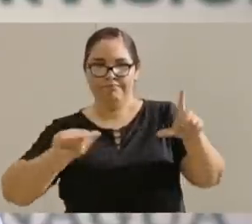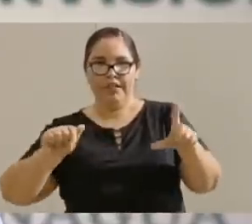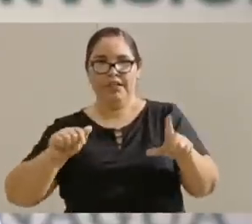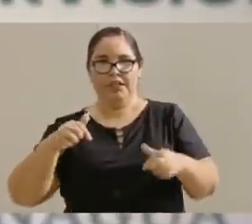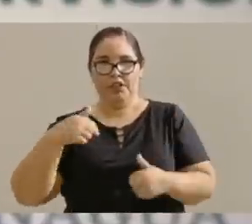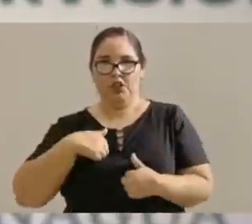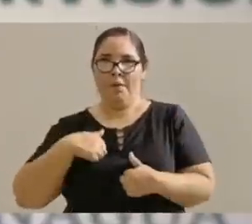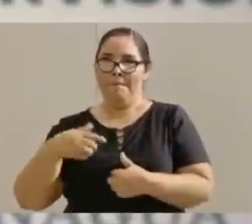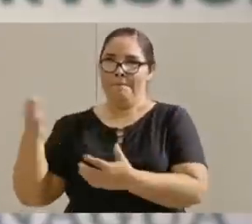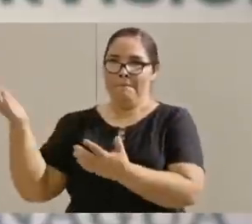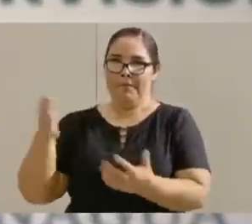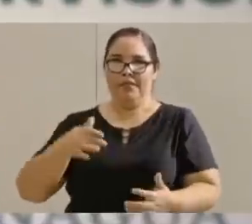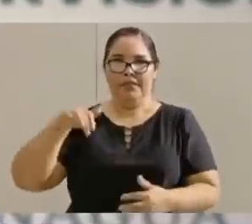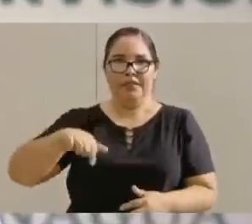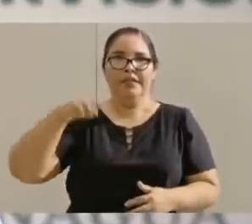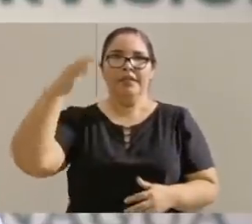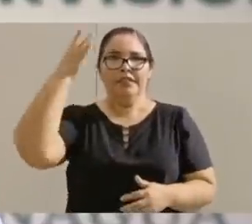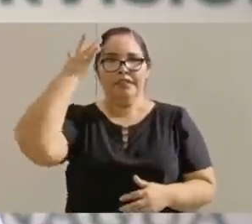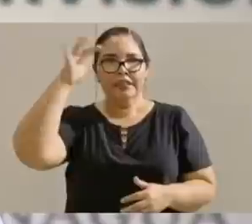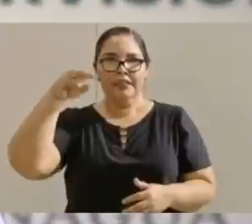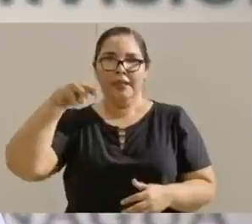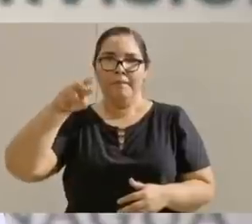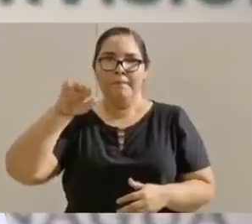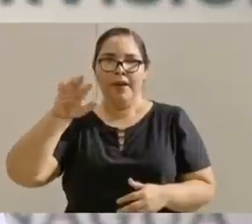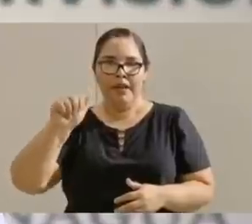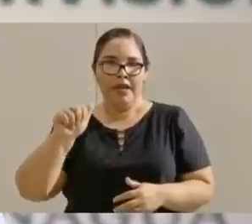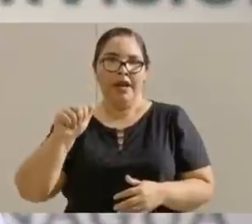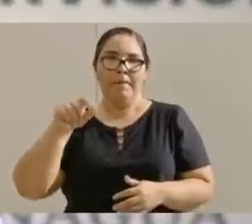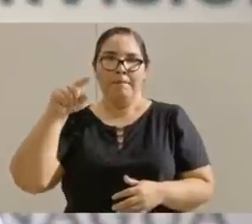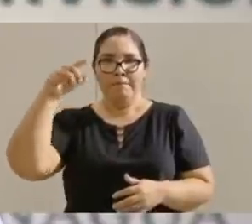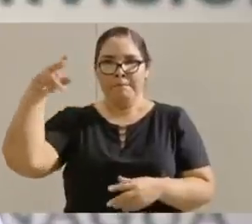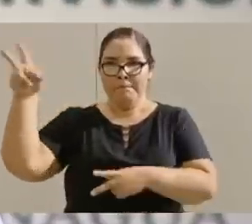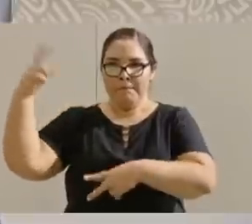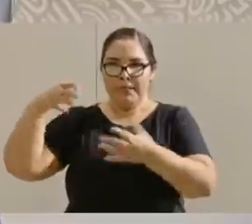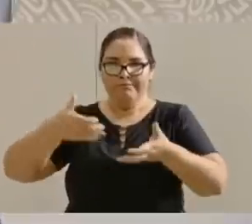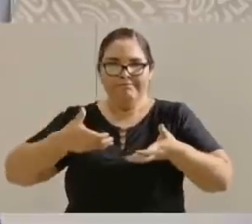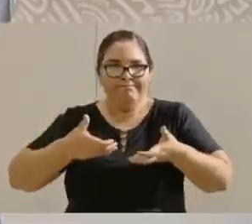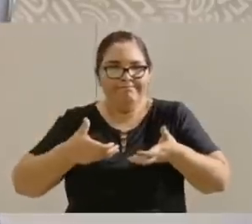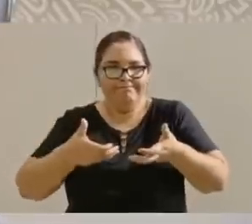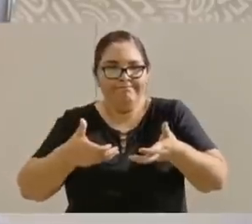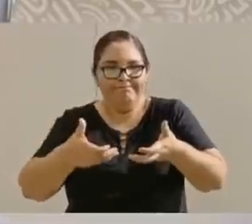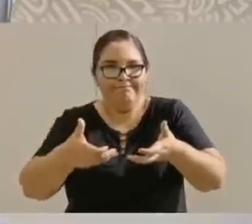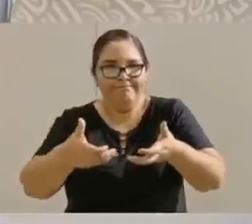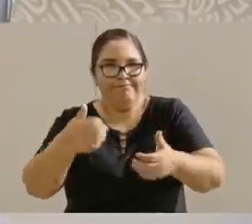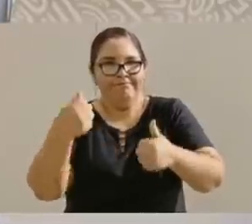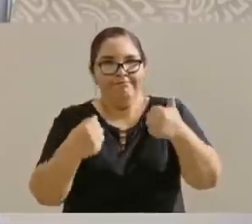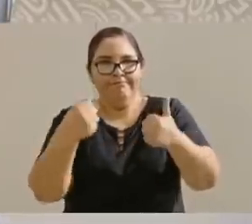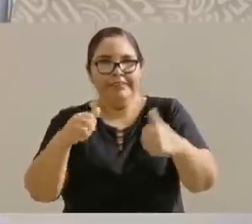Santa María, y venir en carretera, a ras de tierra,